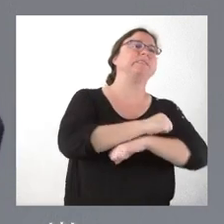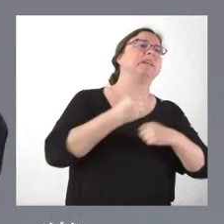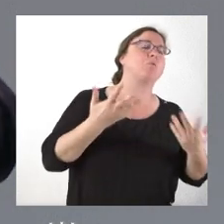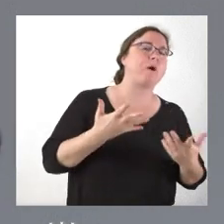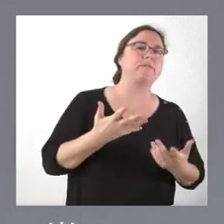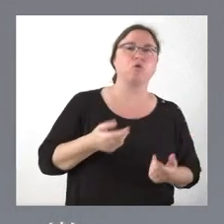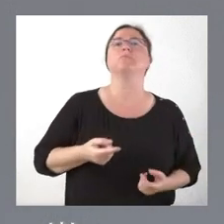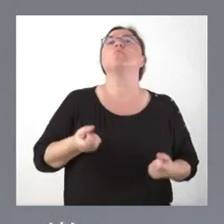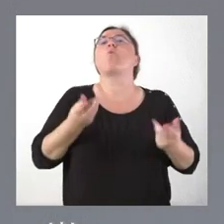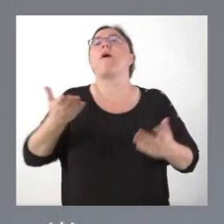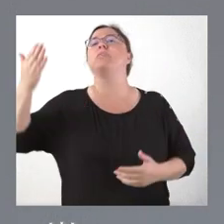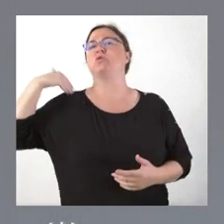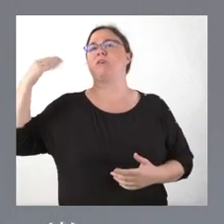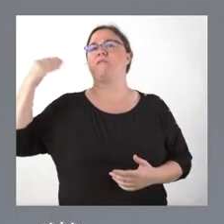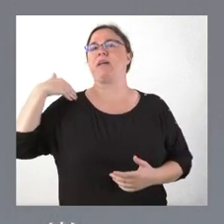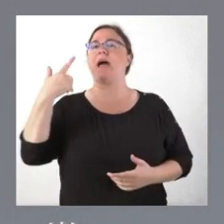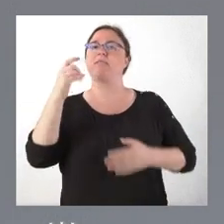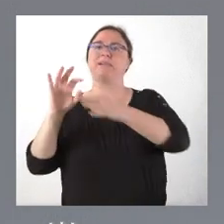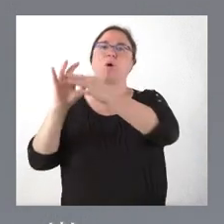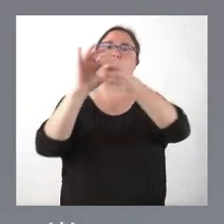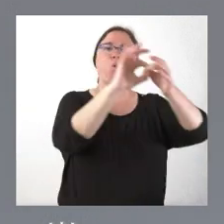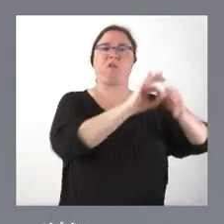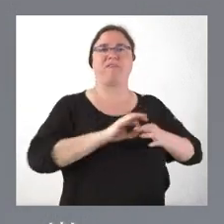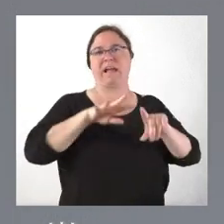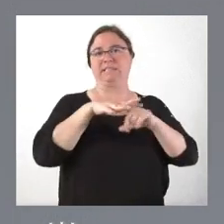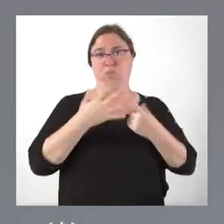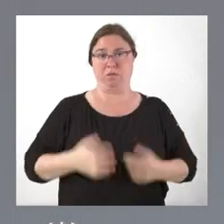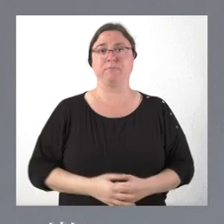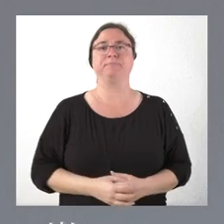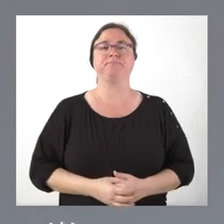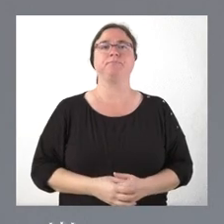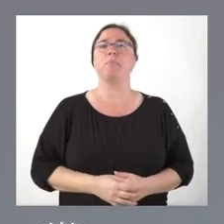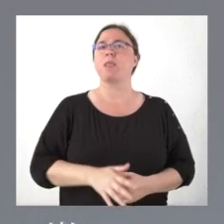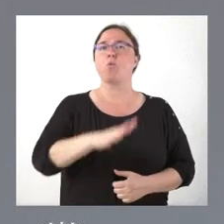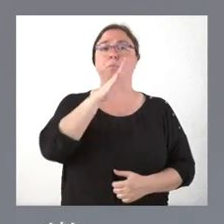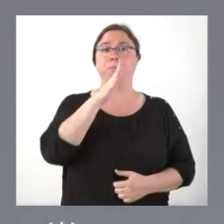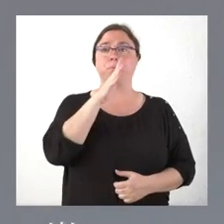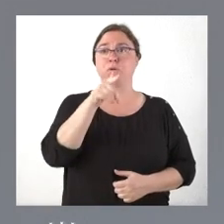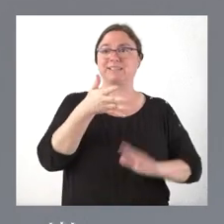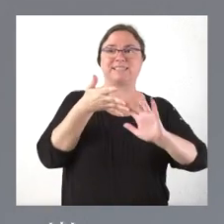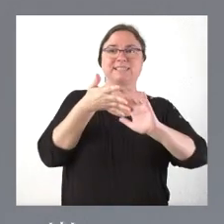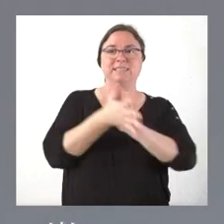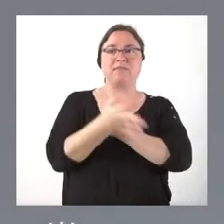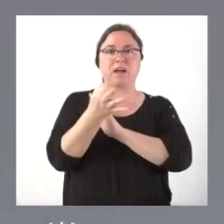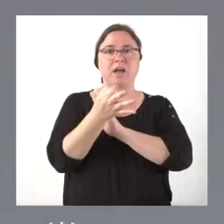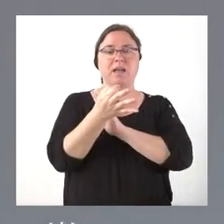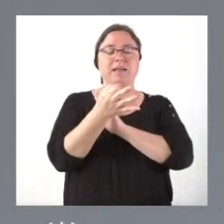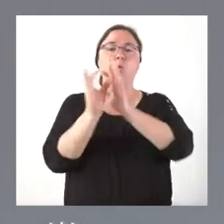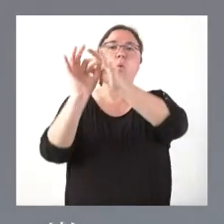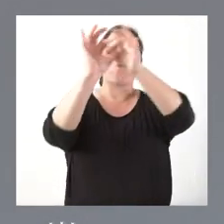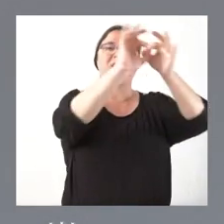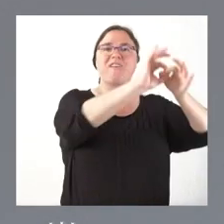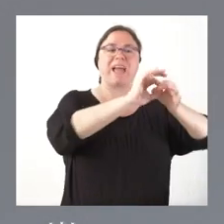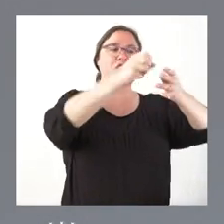saber cuántos había y hay que unificar esa situación. Porque eso, si unificamos el censo del